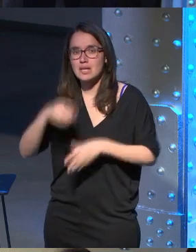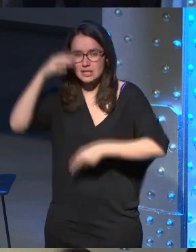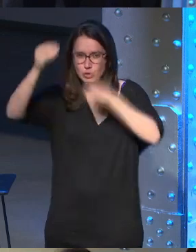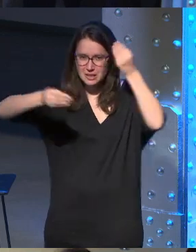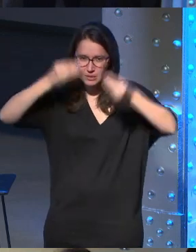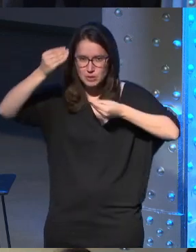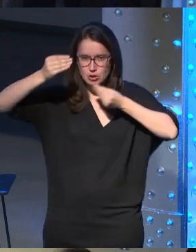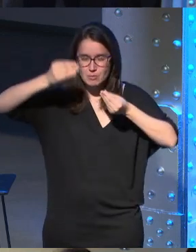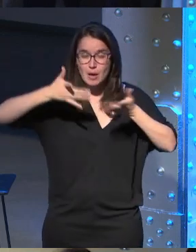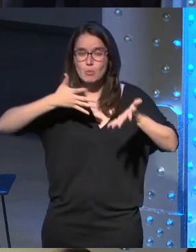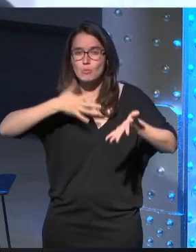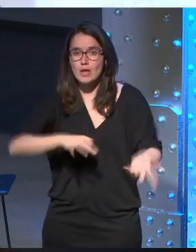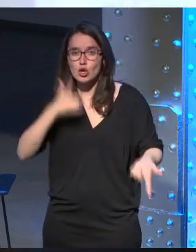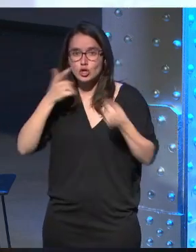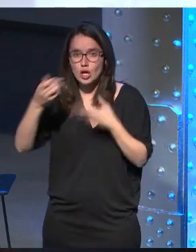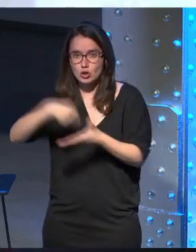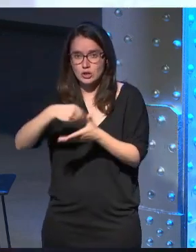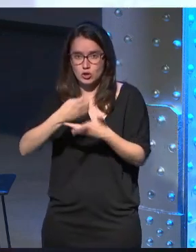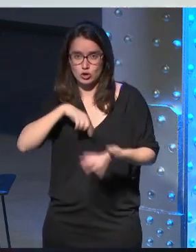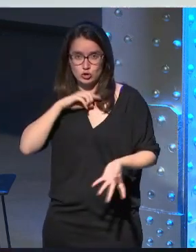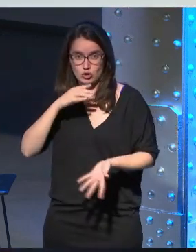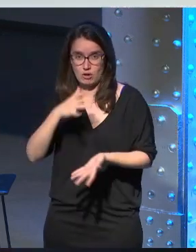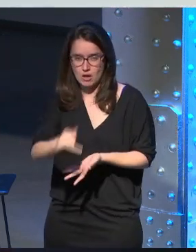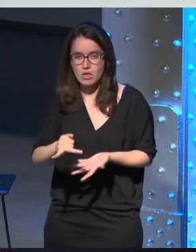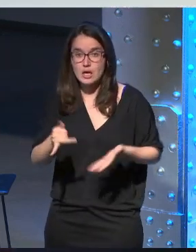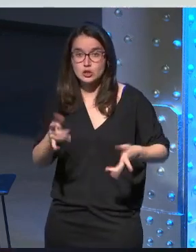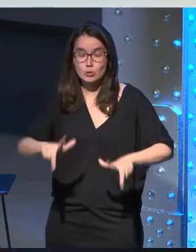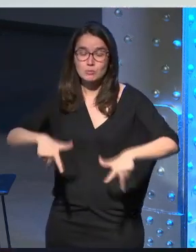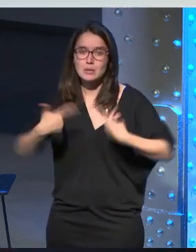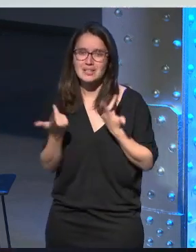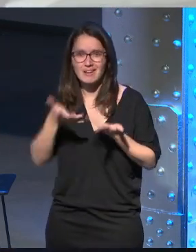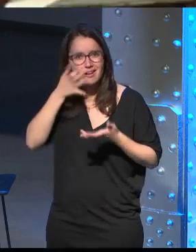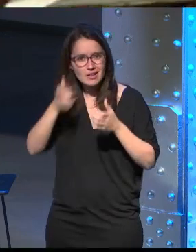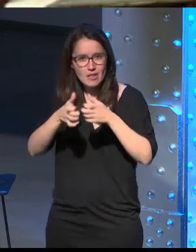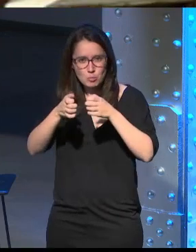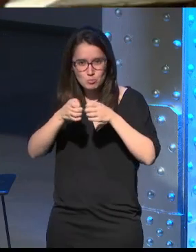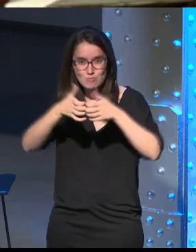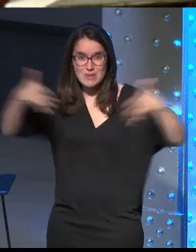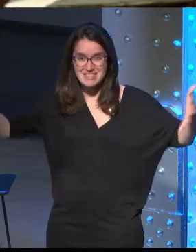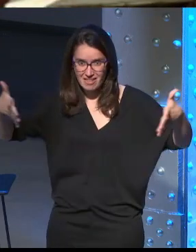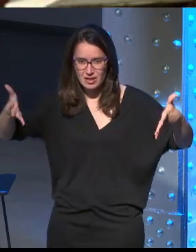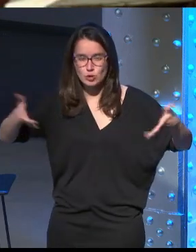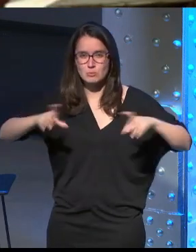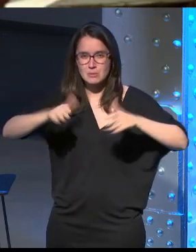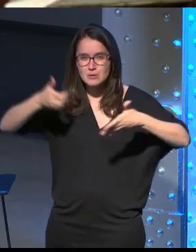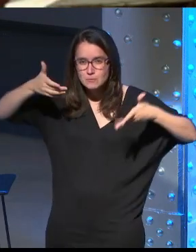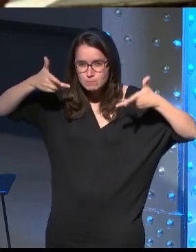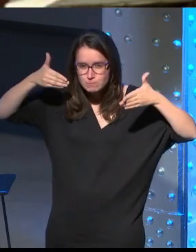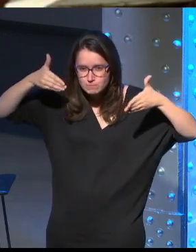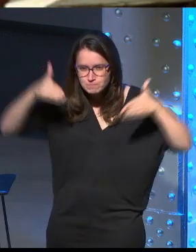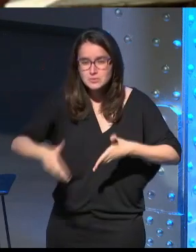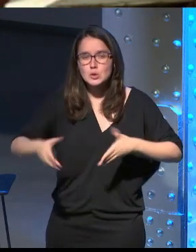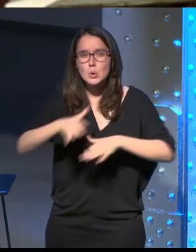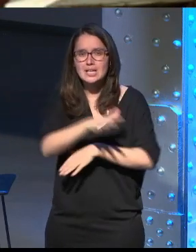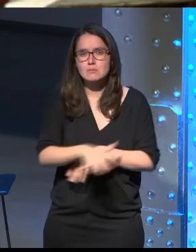pensamientos para poder controlar el contenido que estamos manejando y eso es lo que nos va a permitir la realidad aumentada nos va a permitir sumergirnos en un